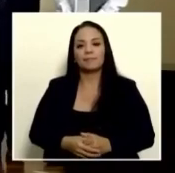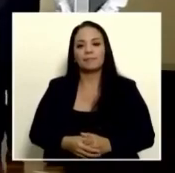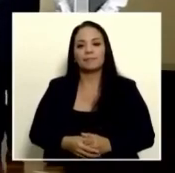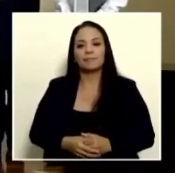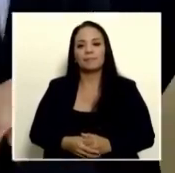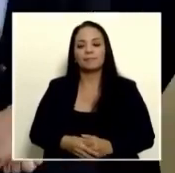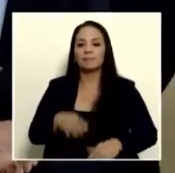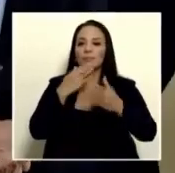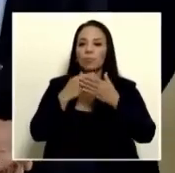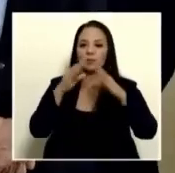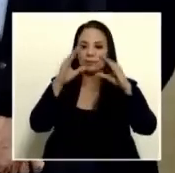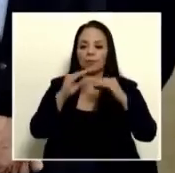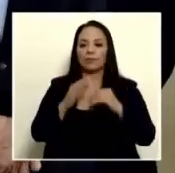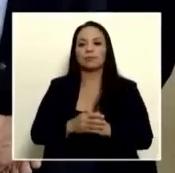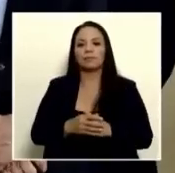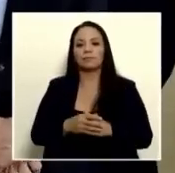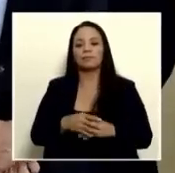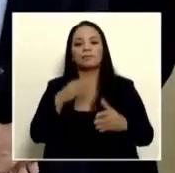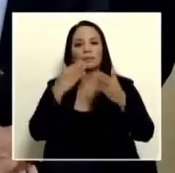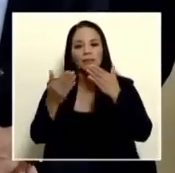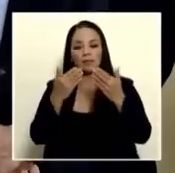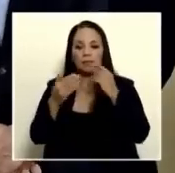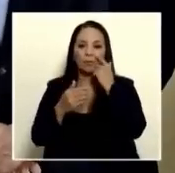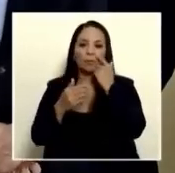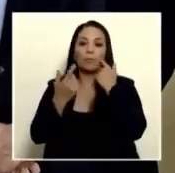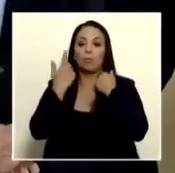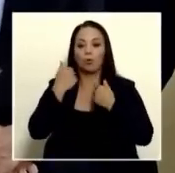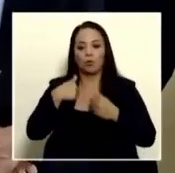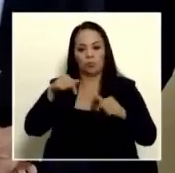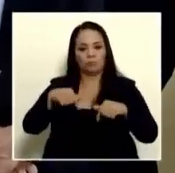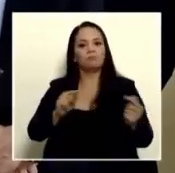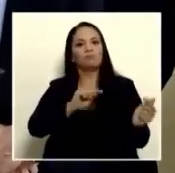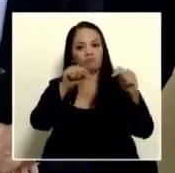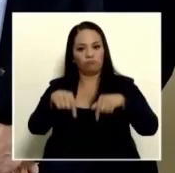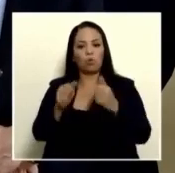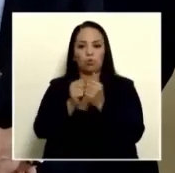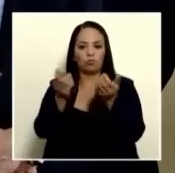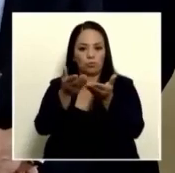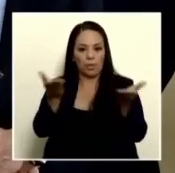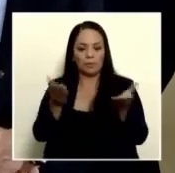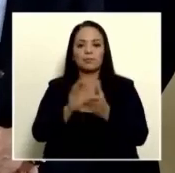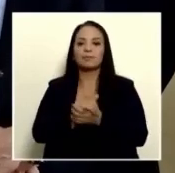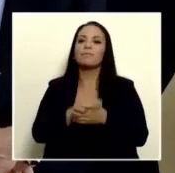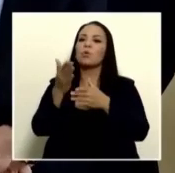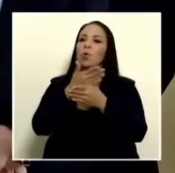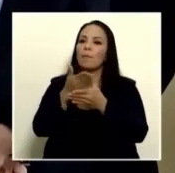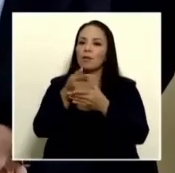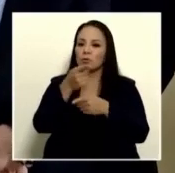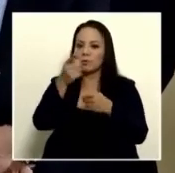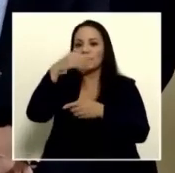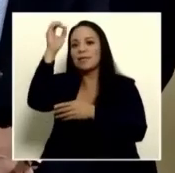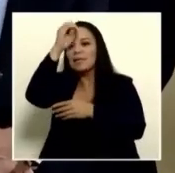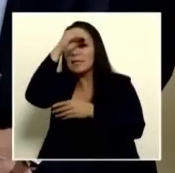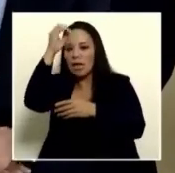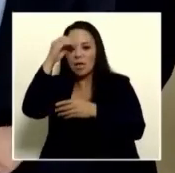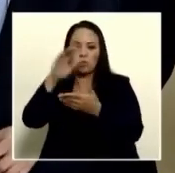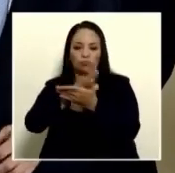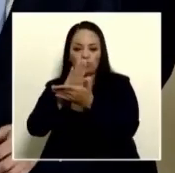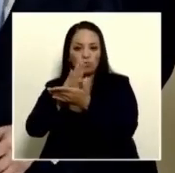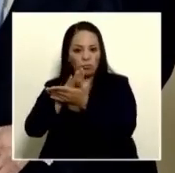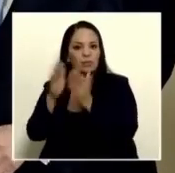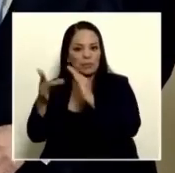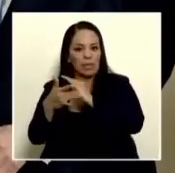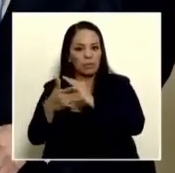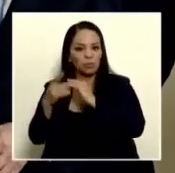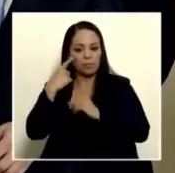Bueno, buenas tardes. Muy agradecida por estar hoy aquí con ustedes y poderles compartir los criterios técnicos que nos llevaron a